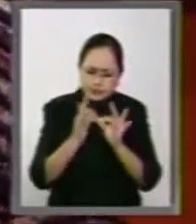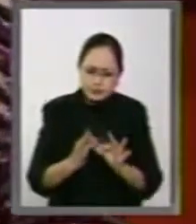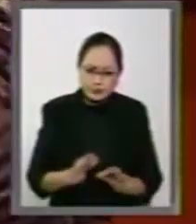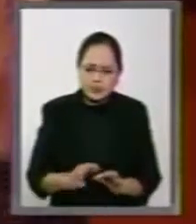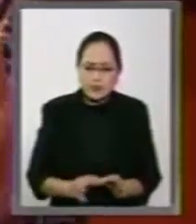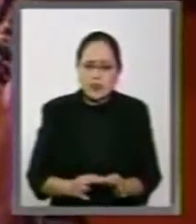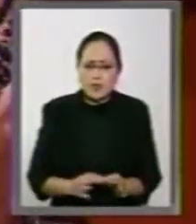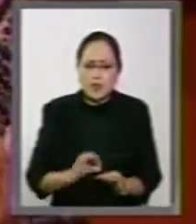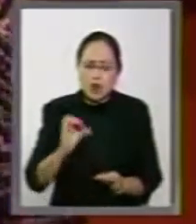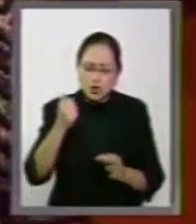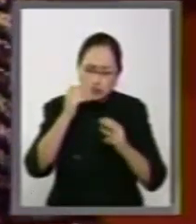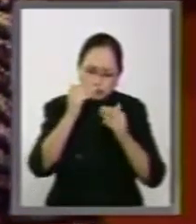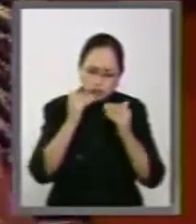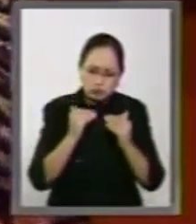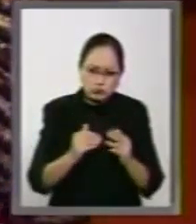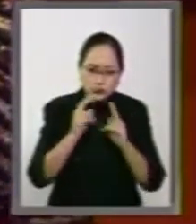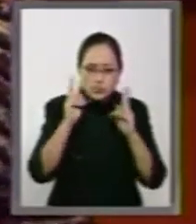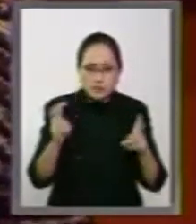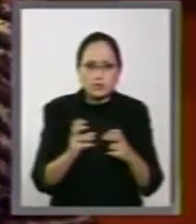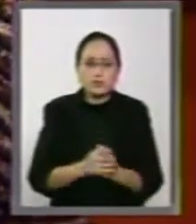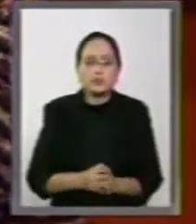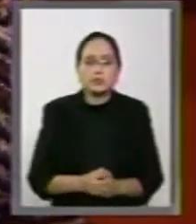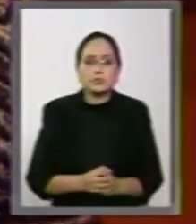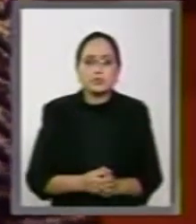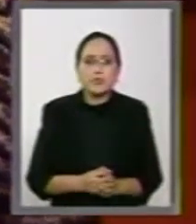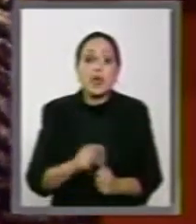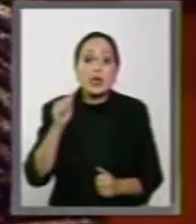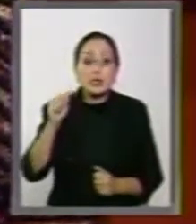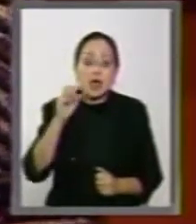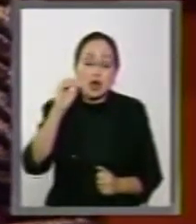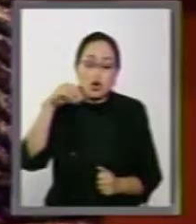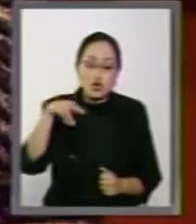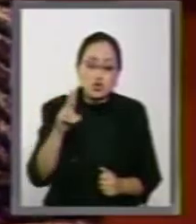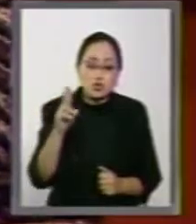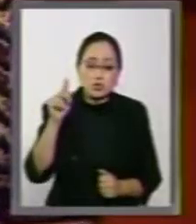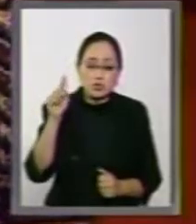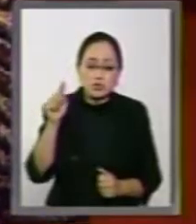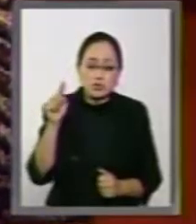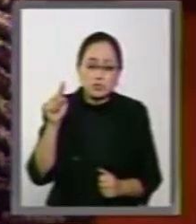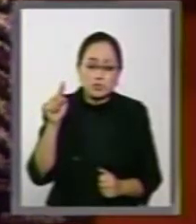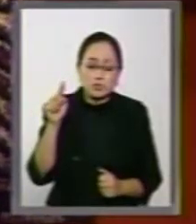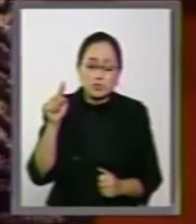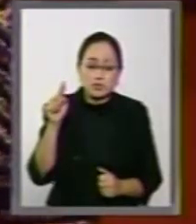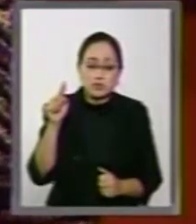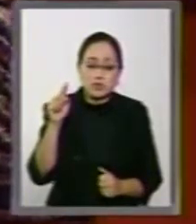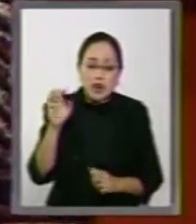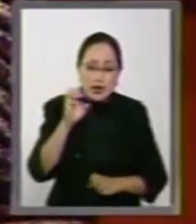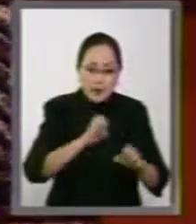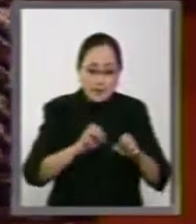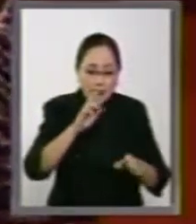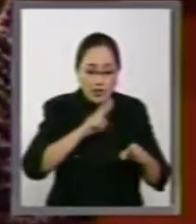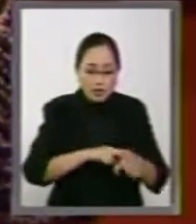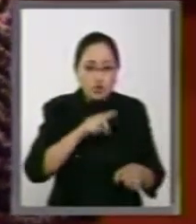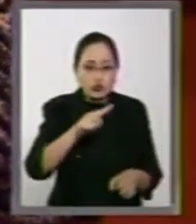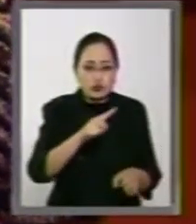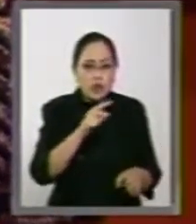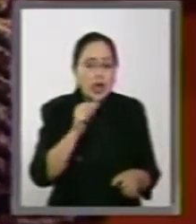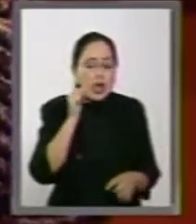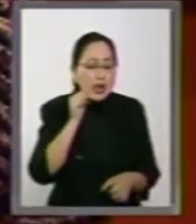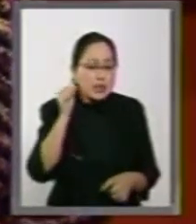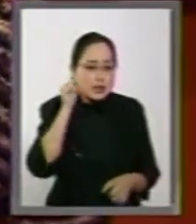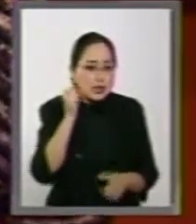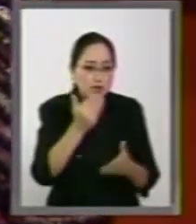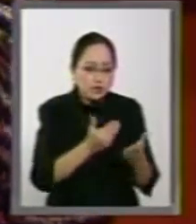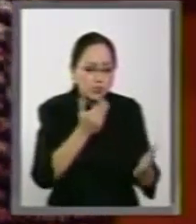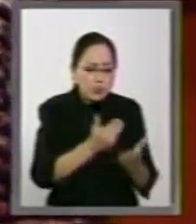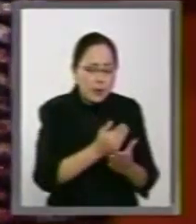entre otras cosas, porque definitivamente desde la ONU vamos a promover, el embajador ofreció ayer en su plan de